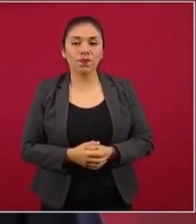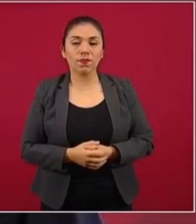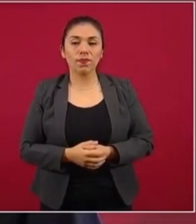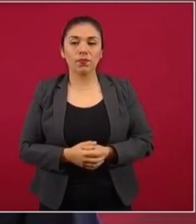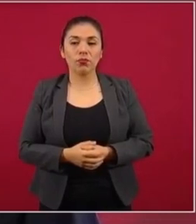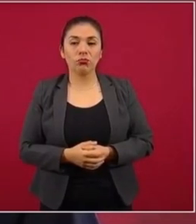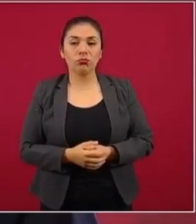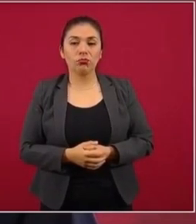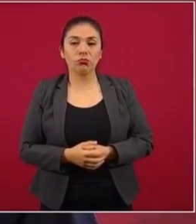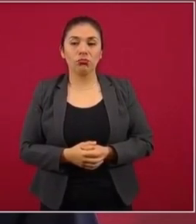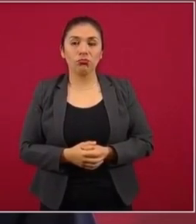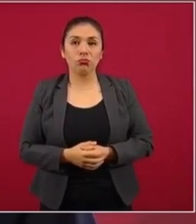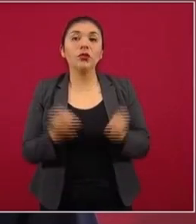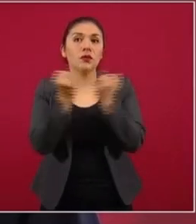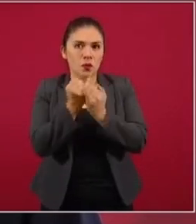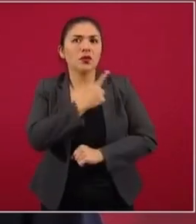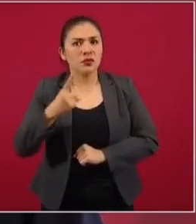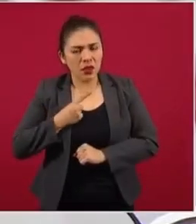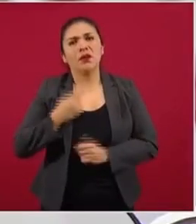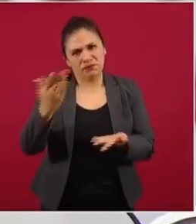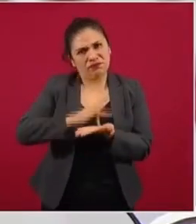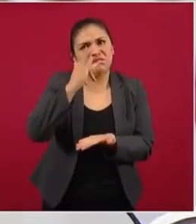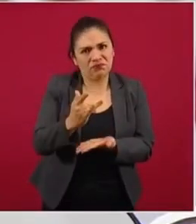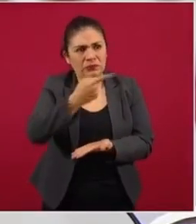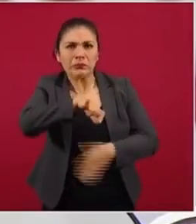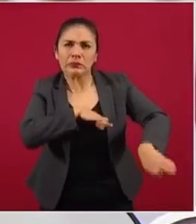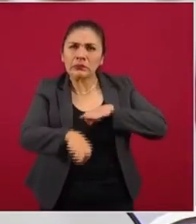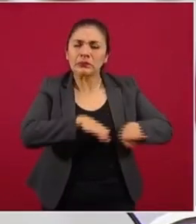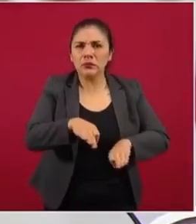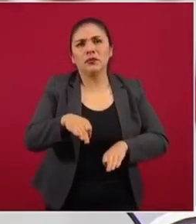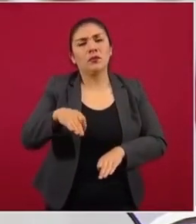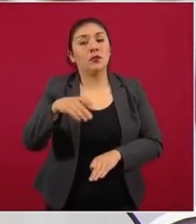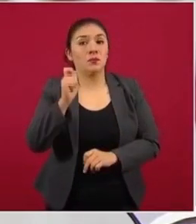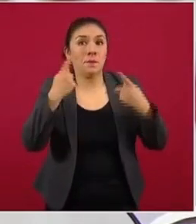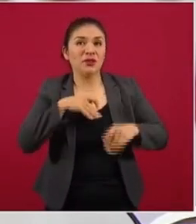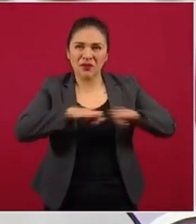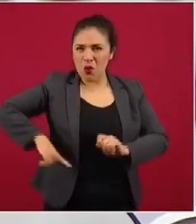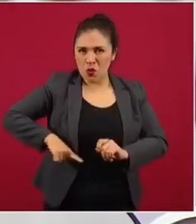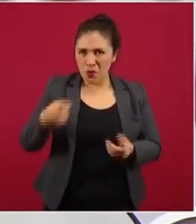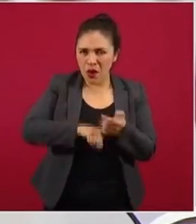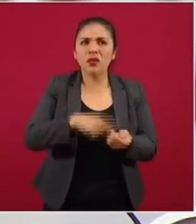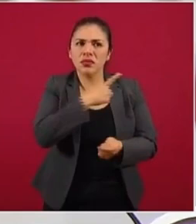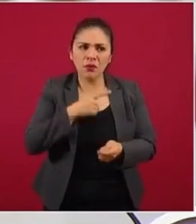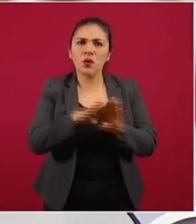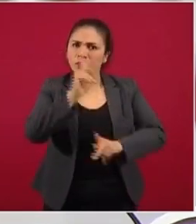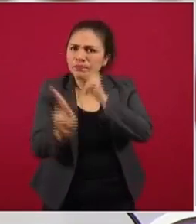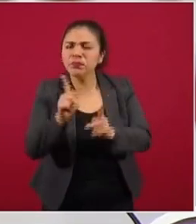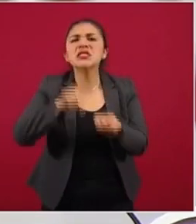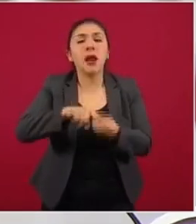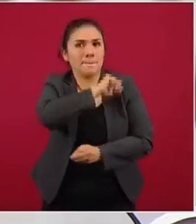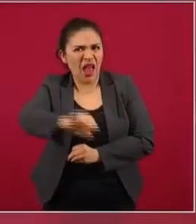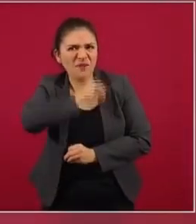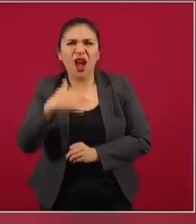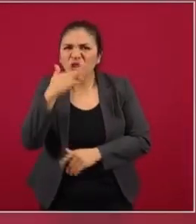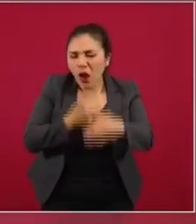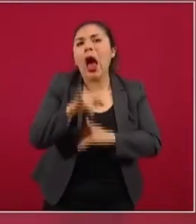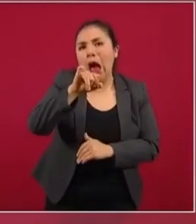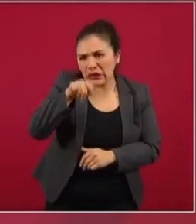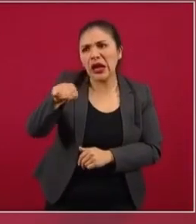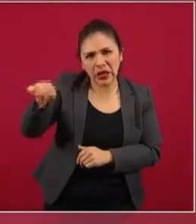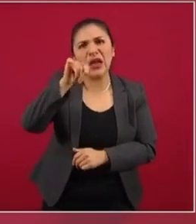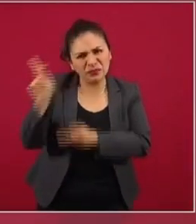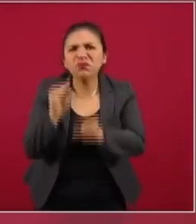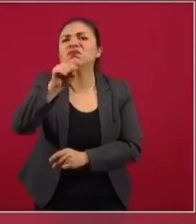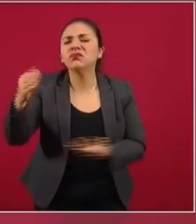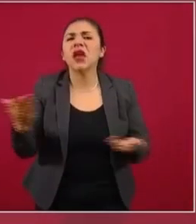Hay que también agradecer lo que hacen los servidores públicos, los buenos servidores públicos, cuestionar a los corruptos. Antes,